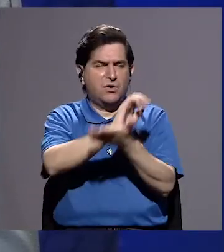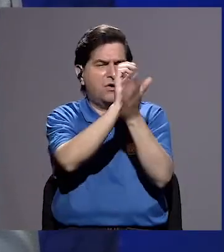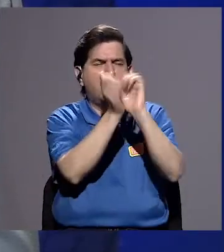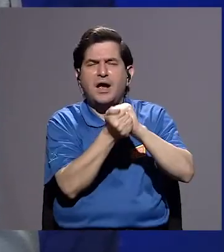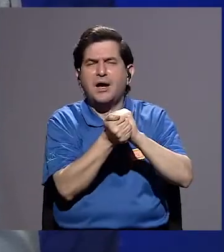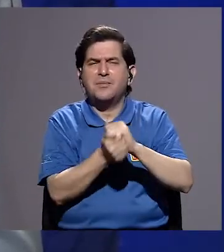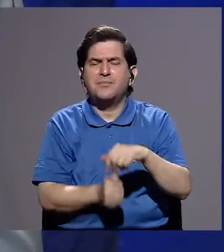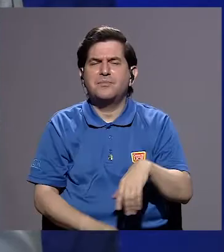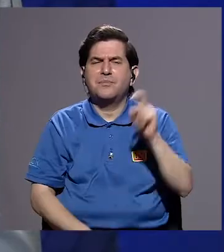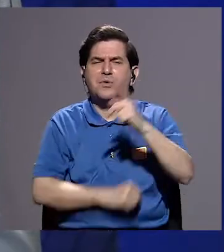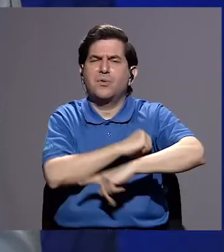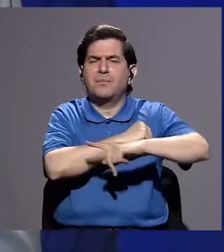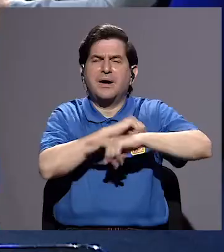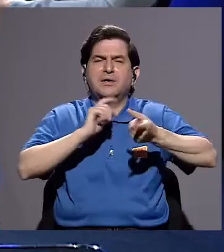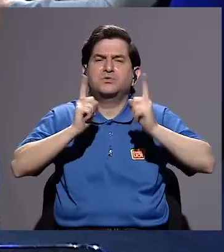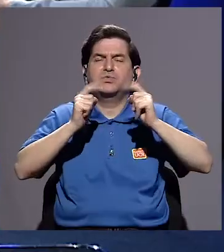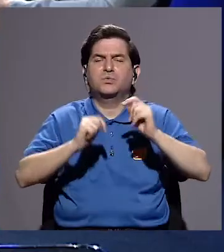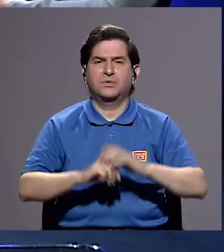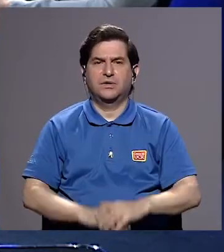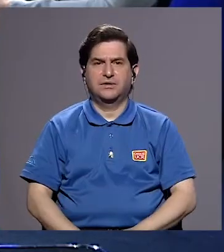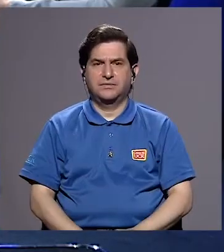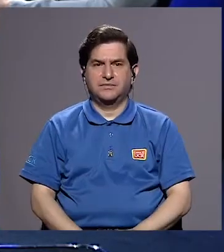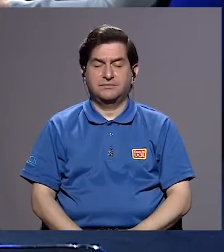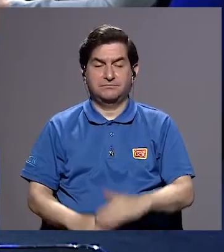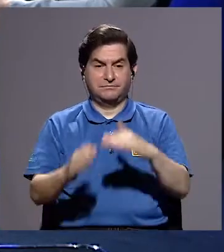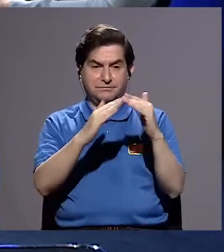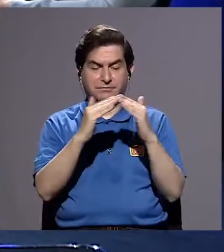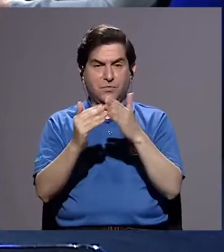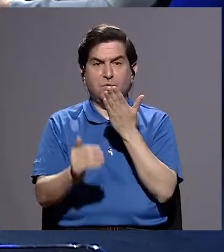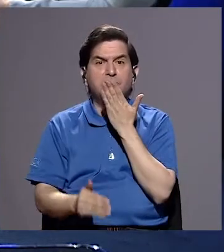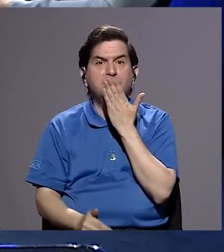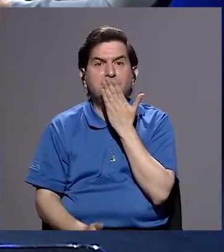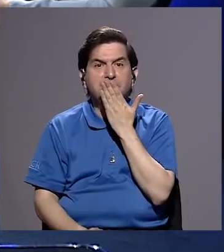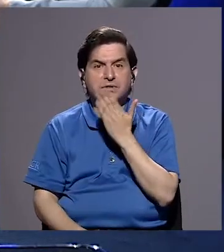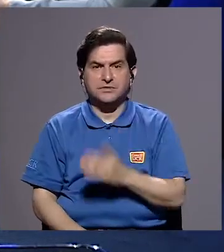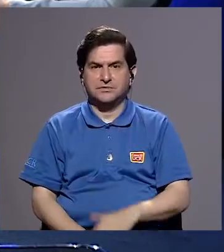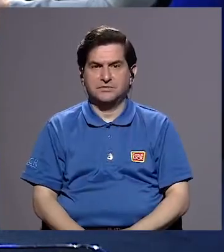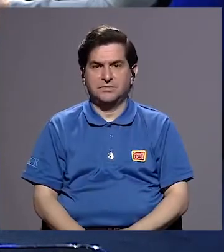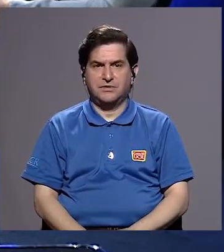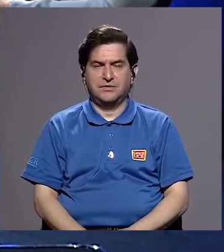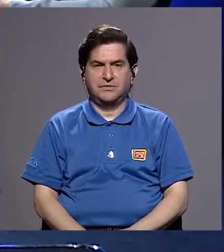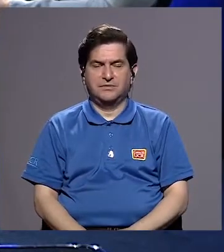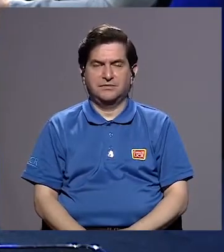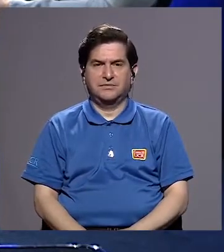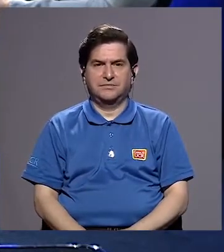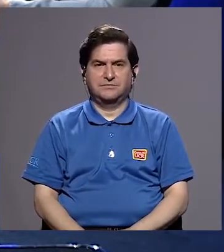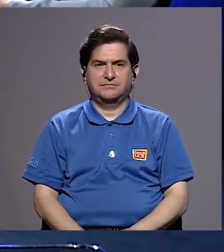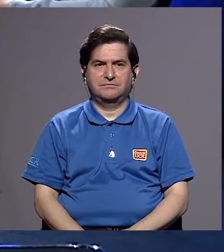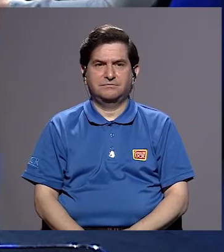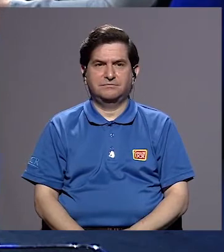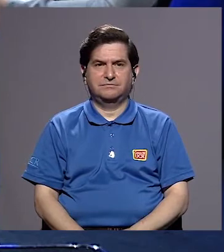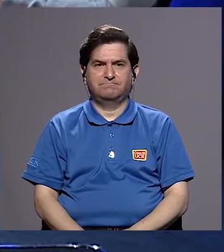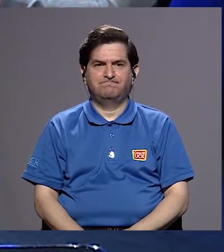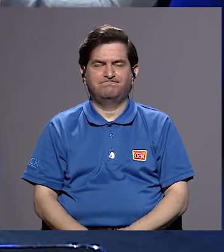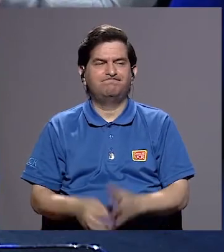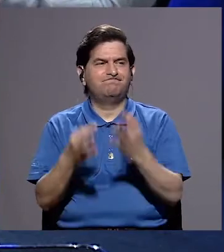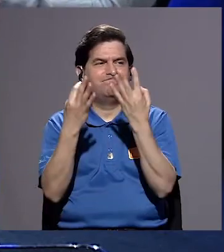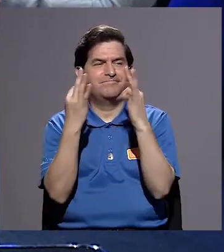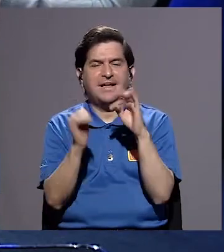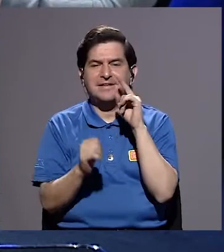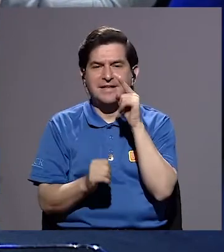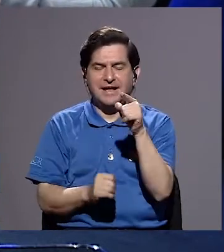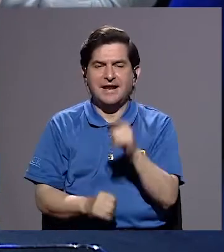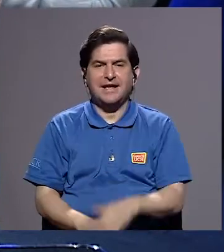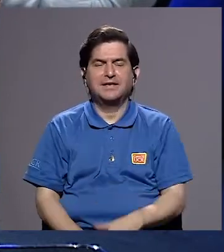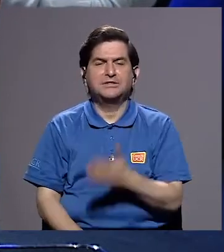cambios tiene que hacer el país? Bueno, para la población indígena tenemos que tratar de